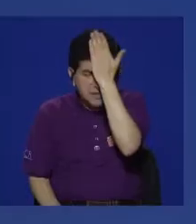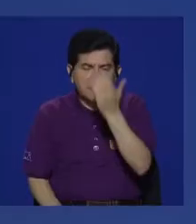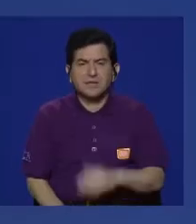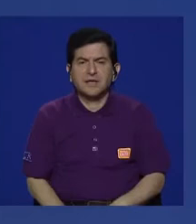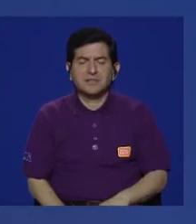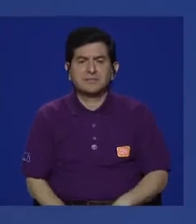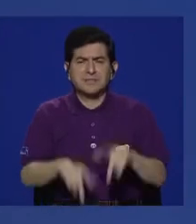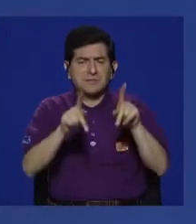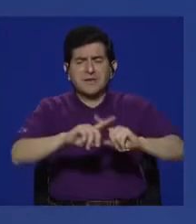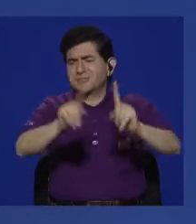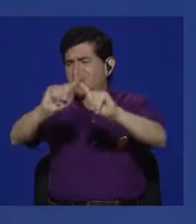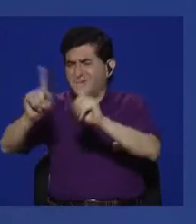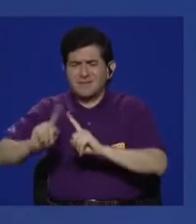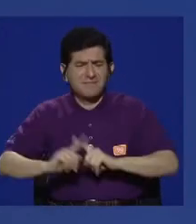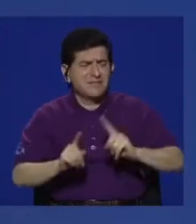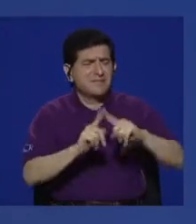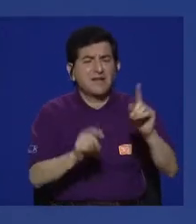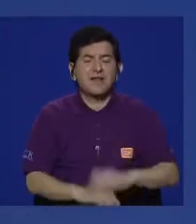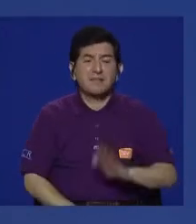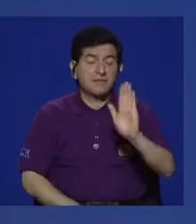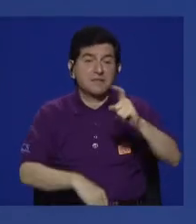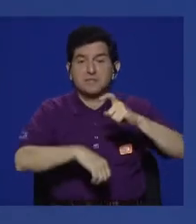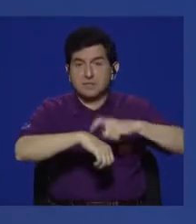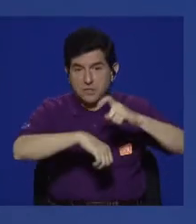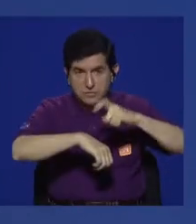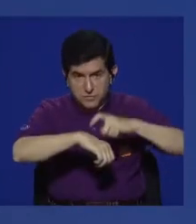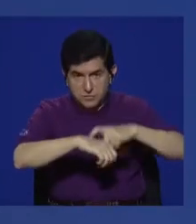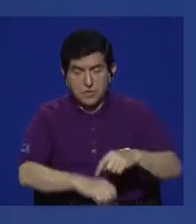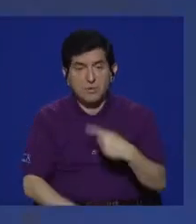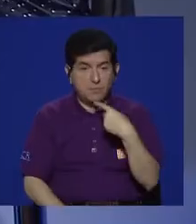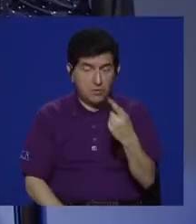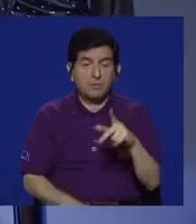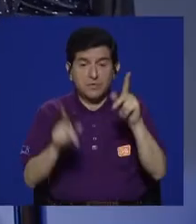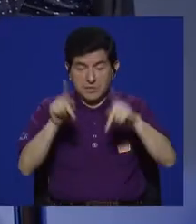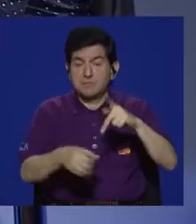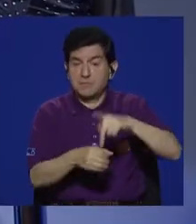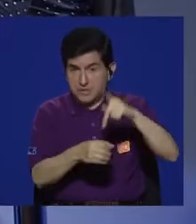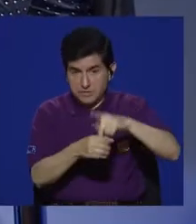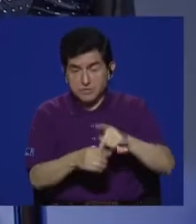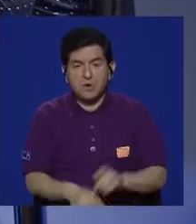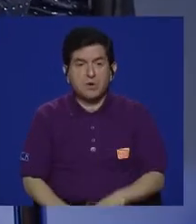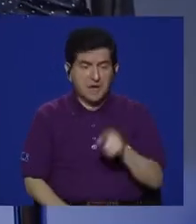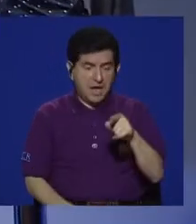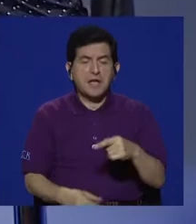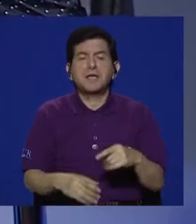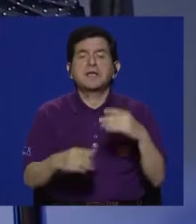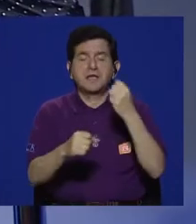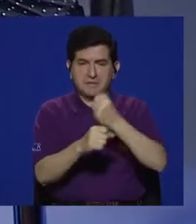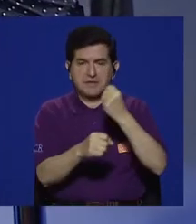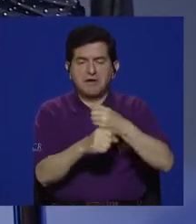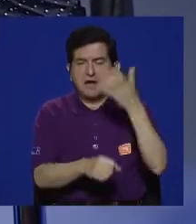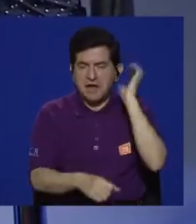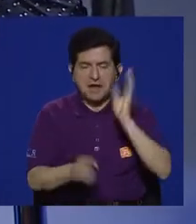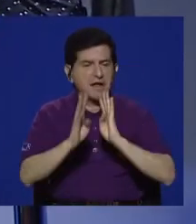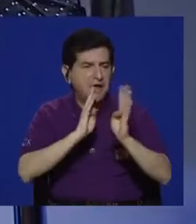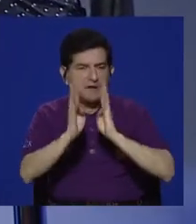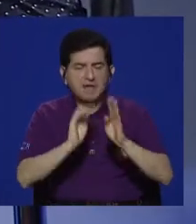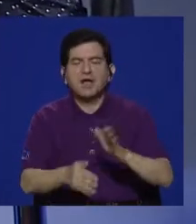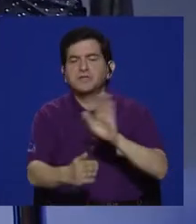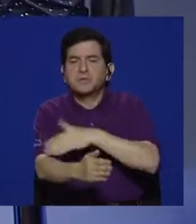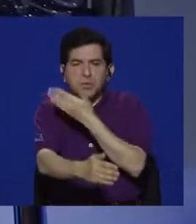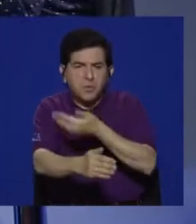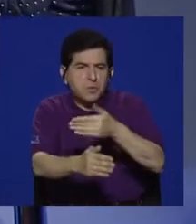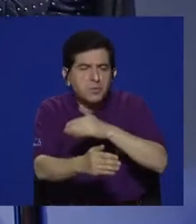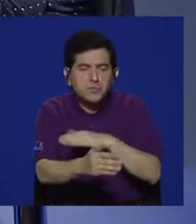indígenas, personas muy diversas, sacan su tiempito, como dice una de nuestras protagonistas, para ir a hacer radio, para ir a